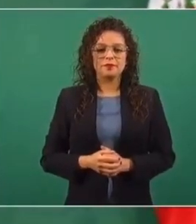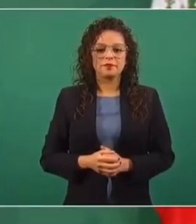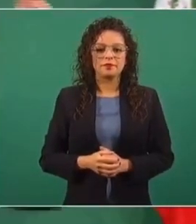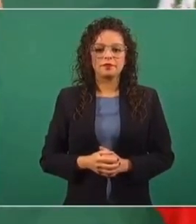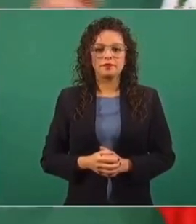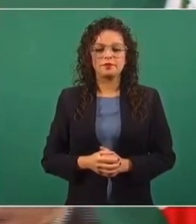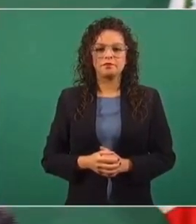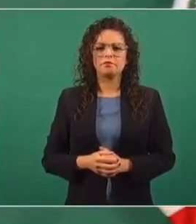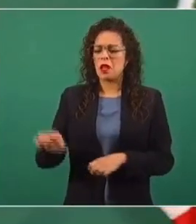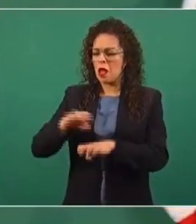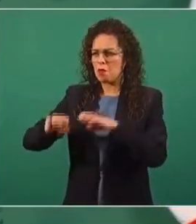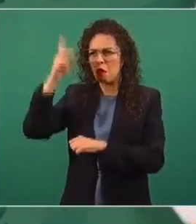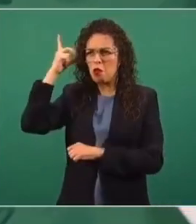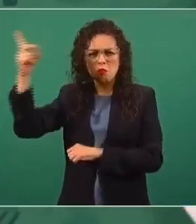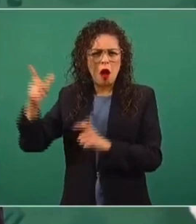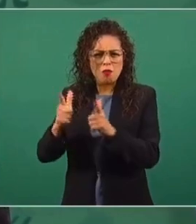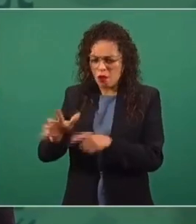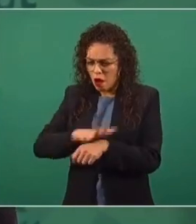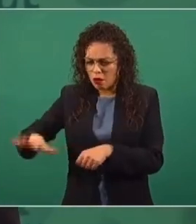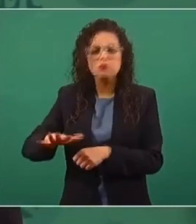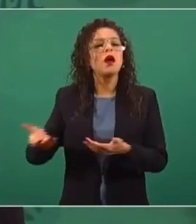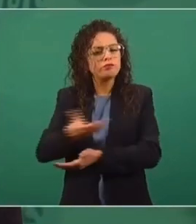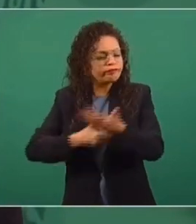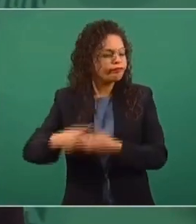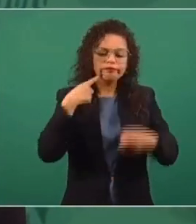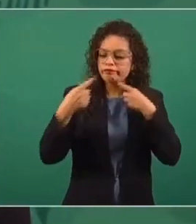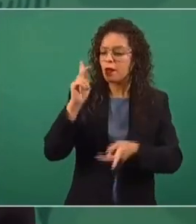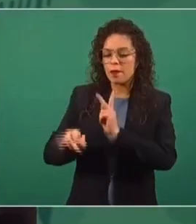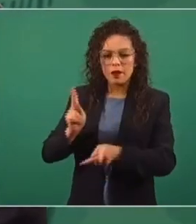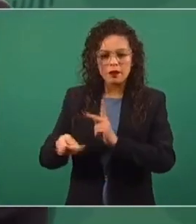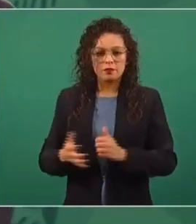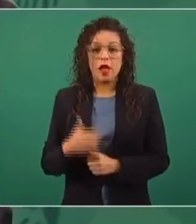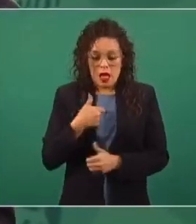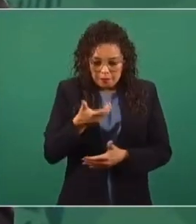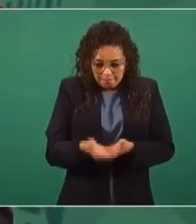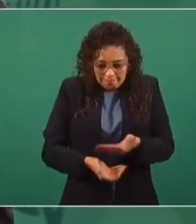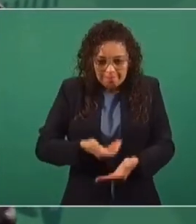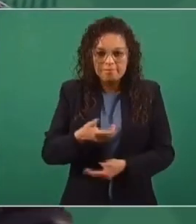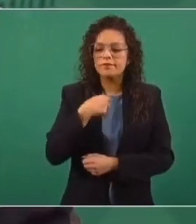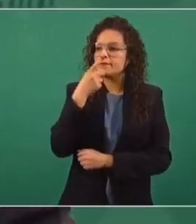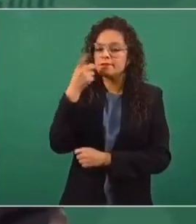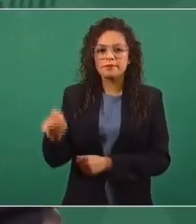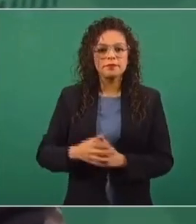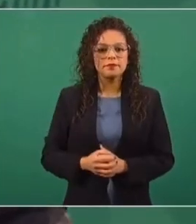conversación con un grupo no de empresarios y le corría la cortesía de decirle,